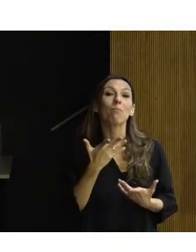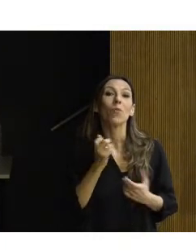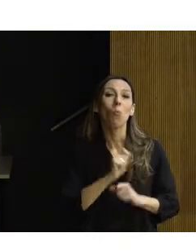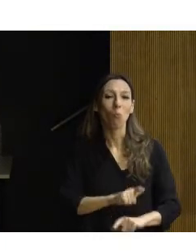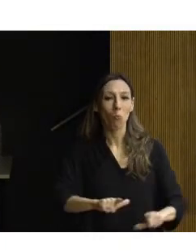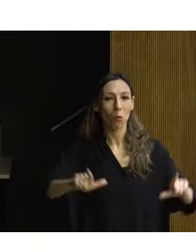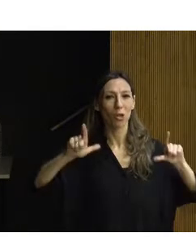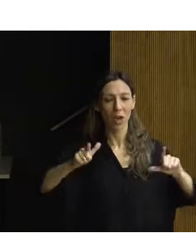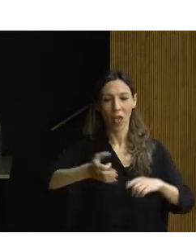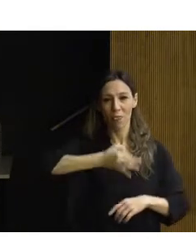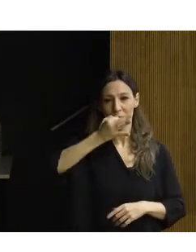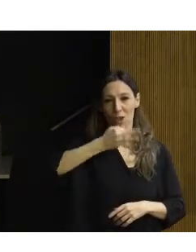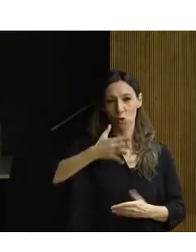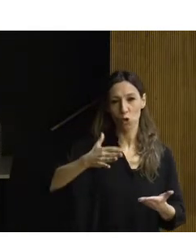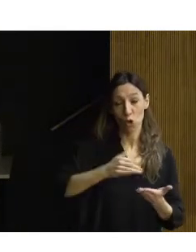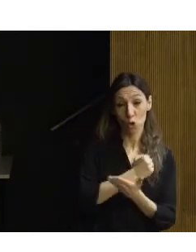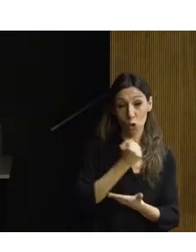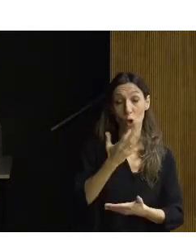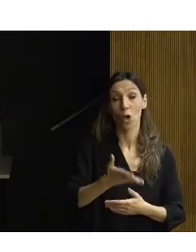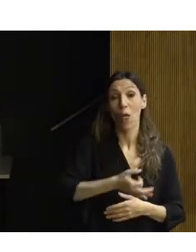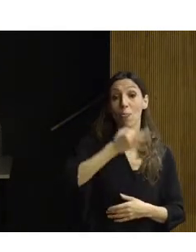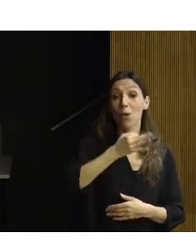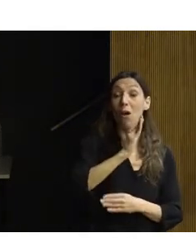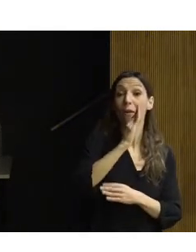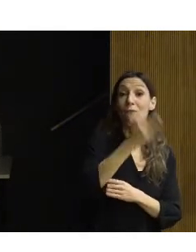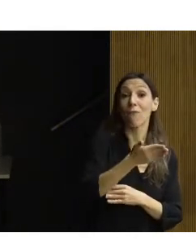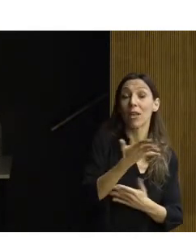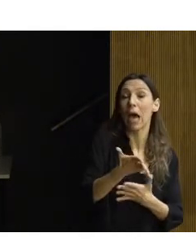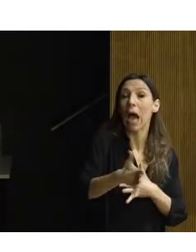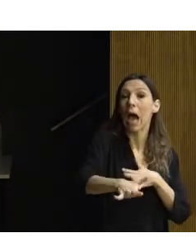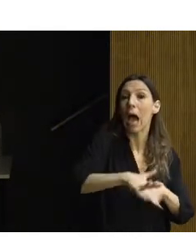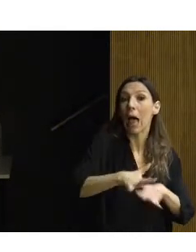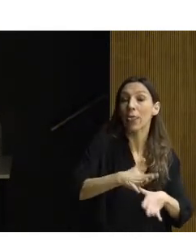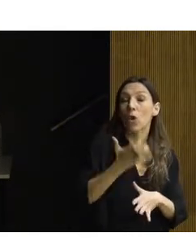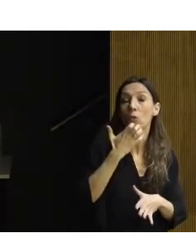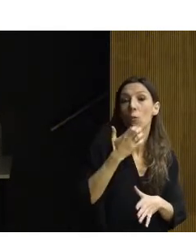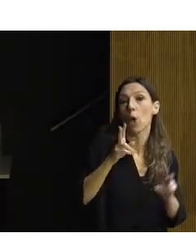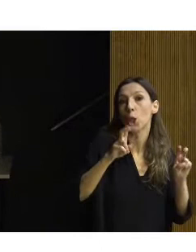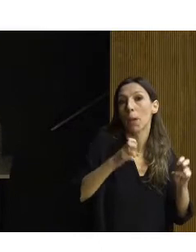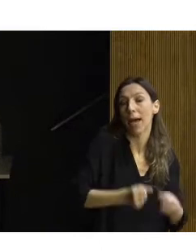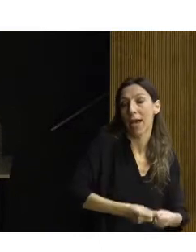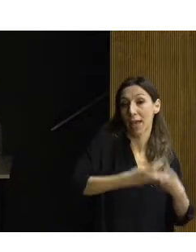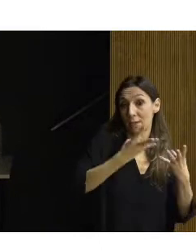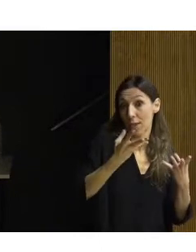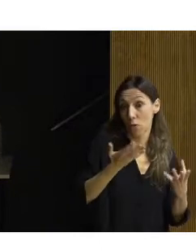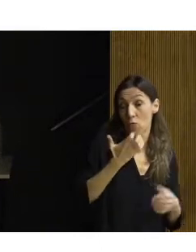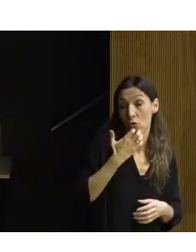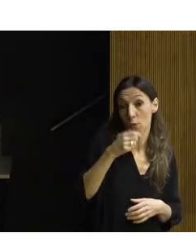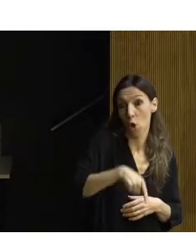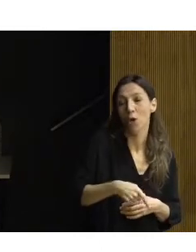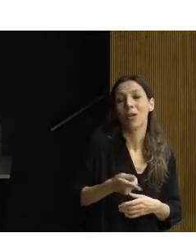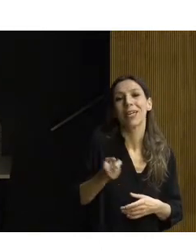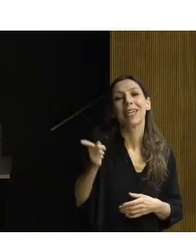los discursos, no solamente los que afectan a la pura acción sobre los inmuebles, como es el caso que nos ocupa, sino de una manera muy transversal.